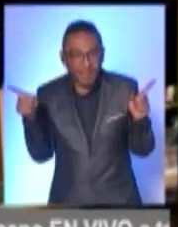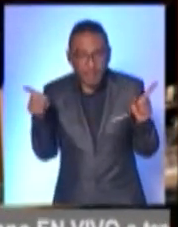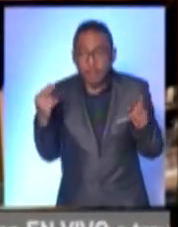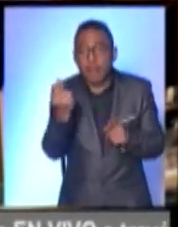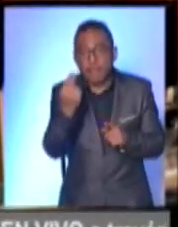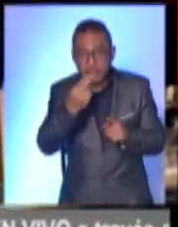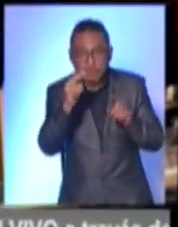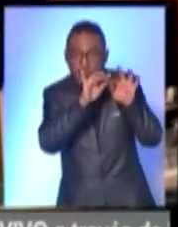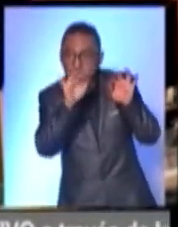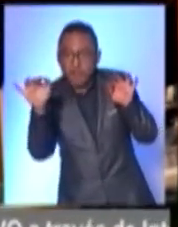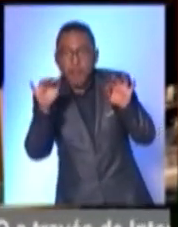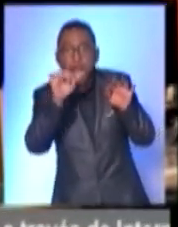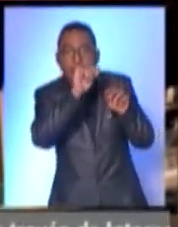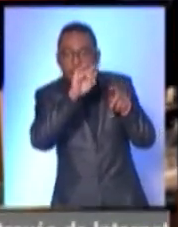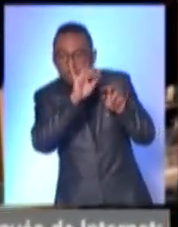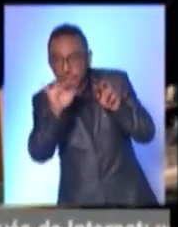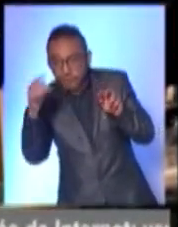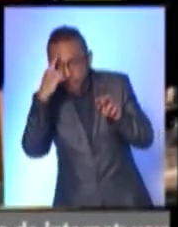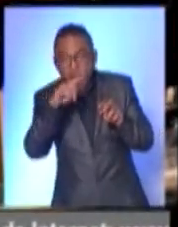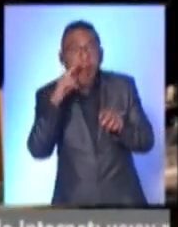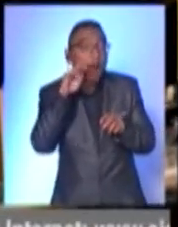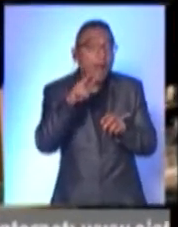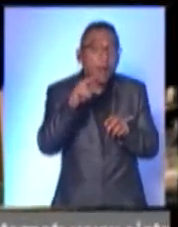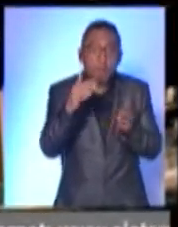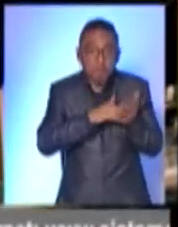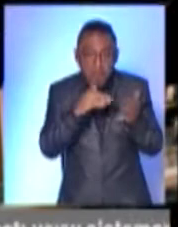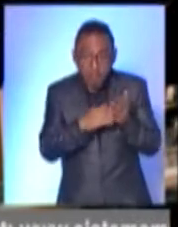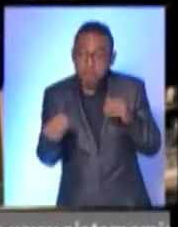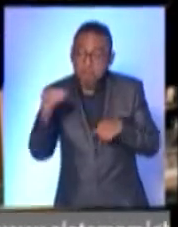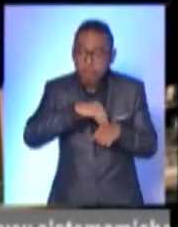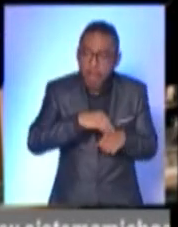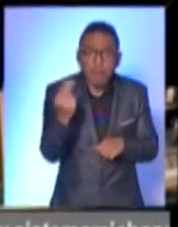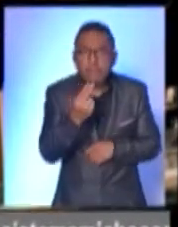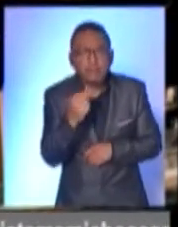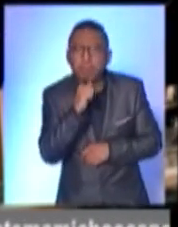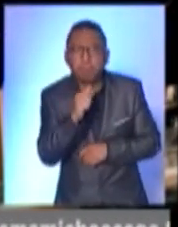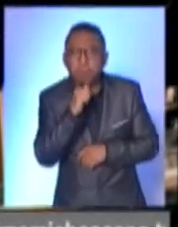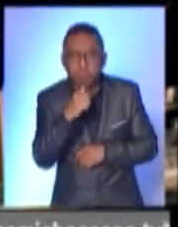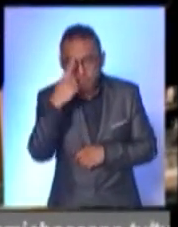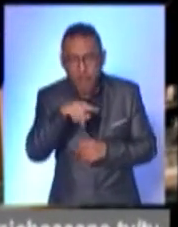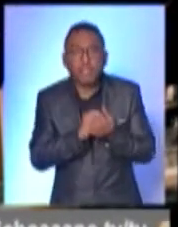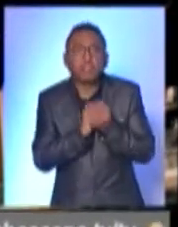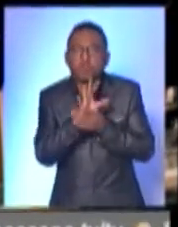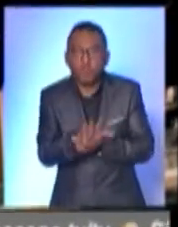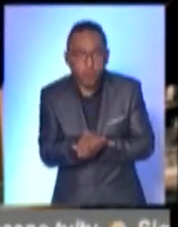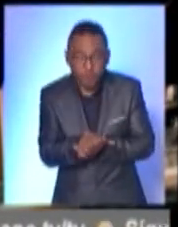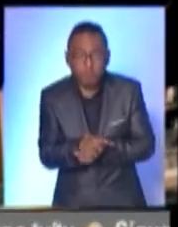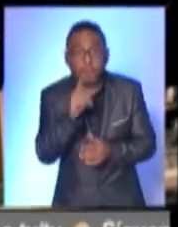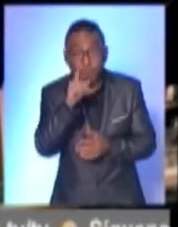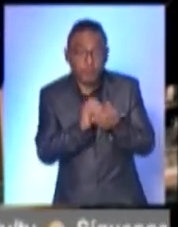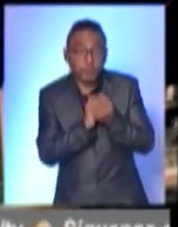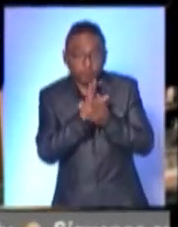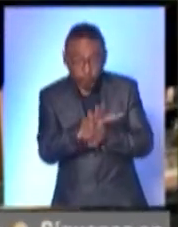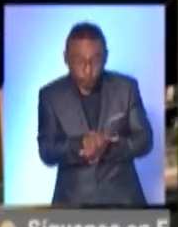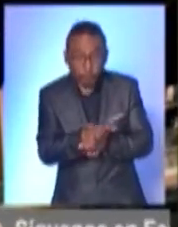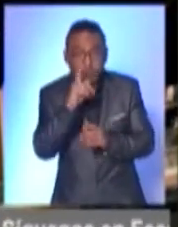con subtítulos en español para su exhibición. No se requiere ninguna documentación adicional durante el proceso de inscripción. Las inscripciones